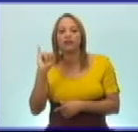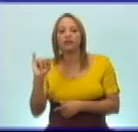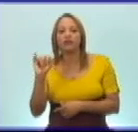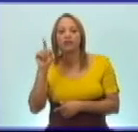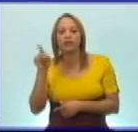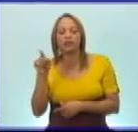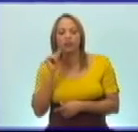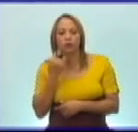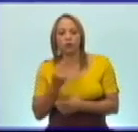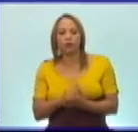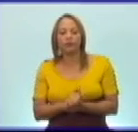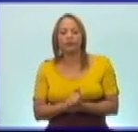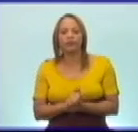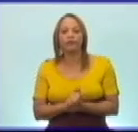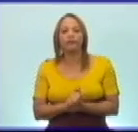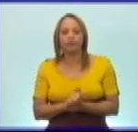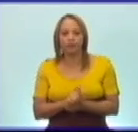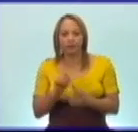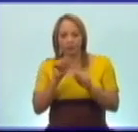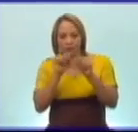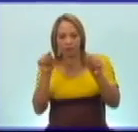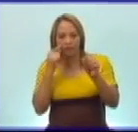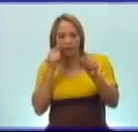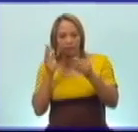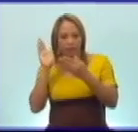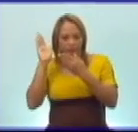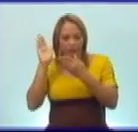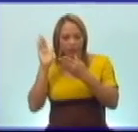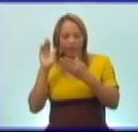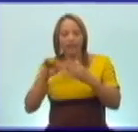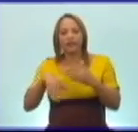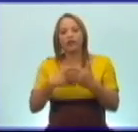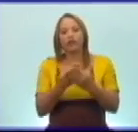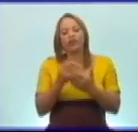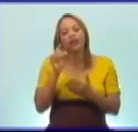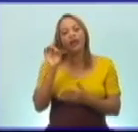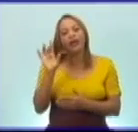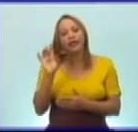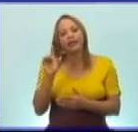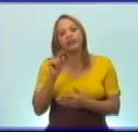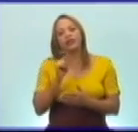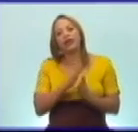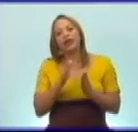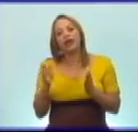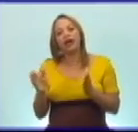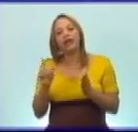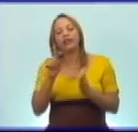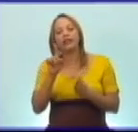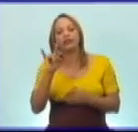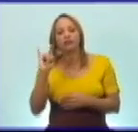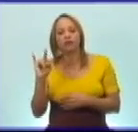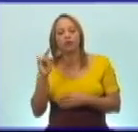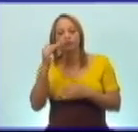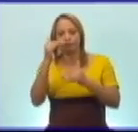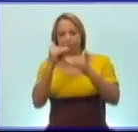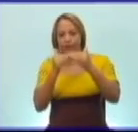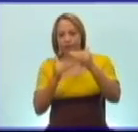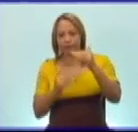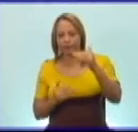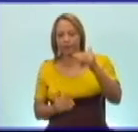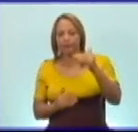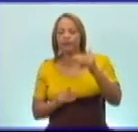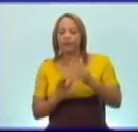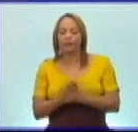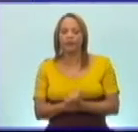presentamos en la línea del tiempo, de los días 15 al 19, según el orden cronológico en que